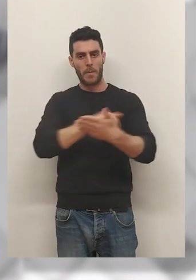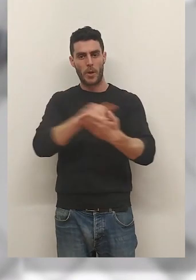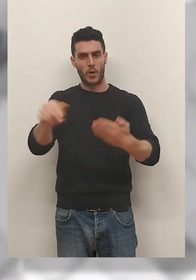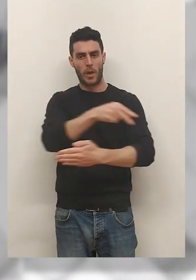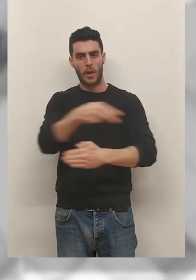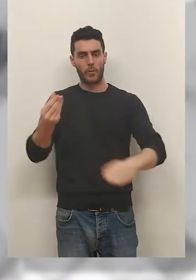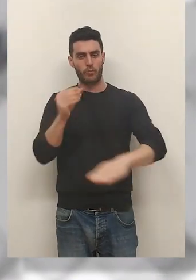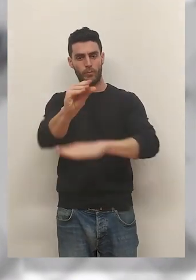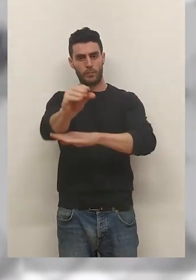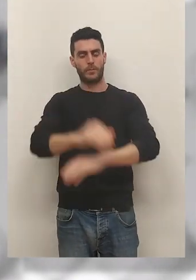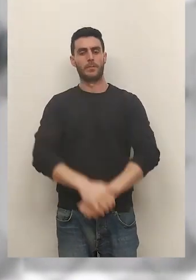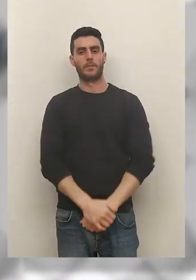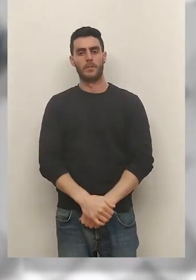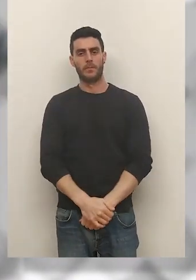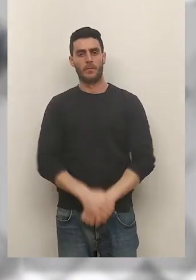millones de euros.